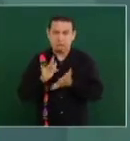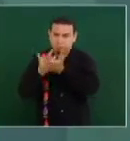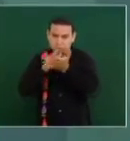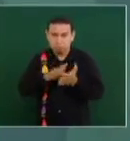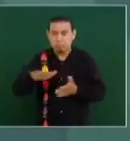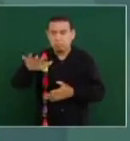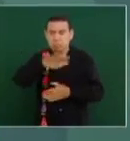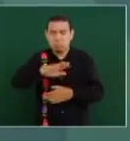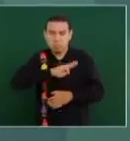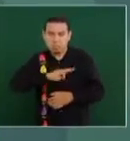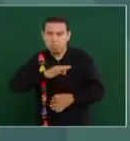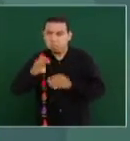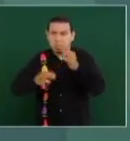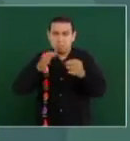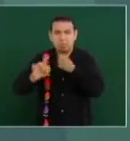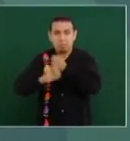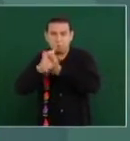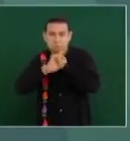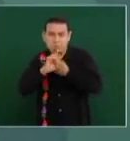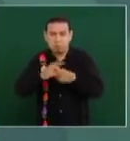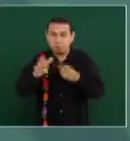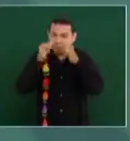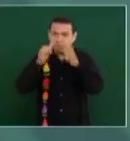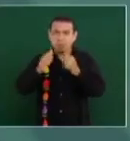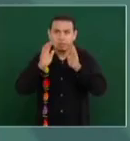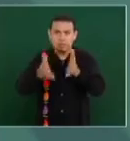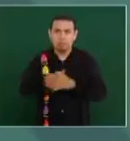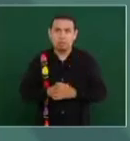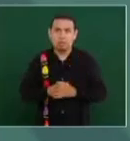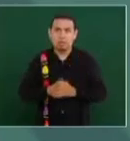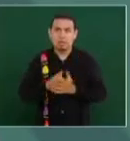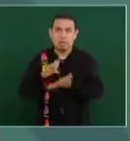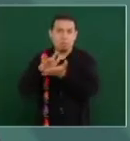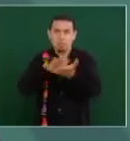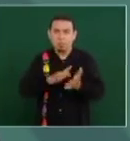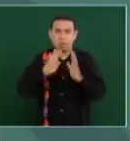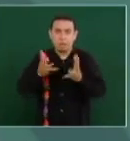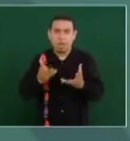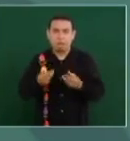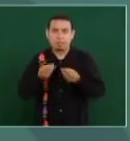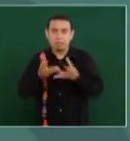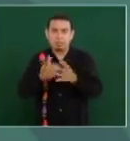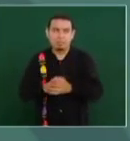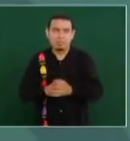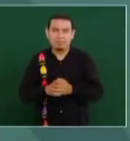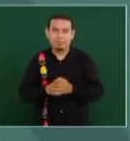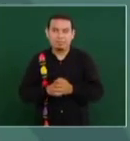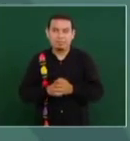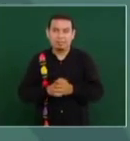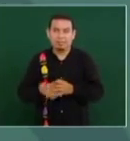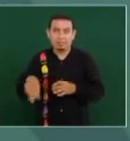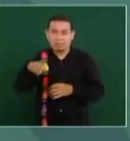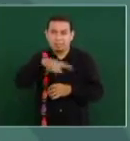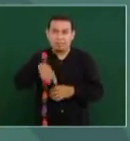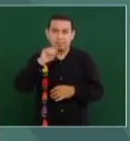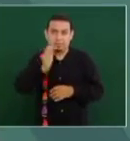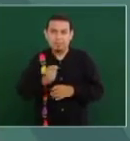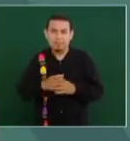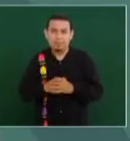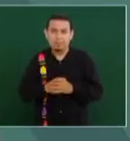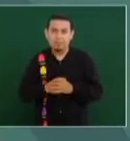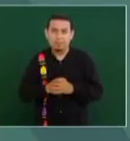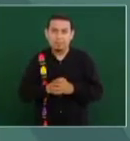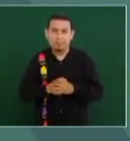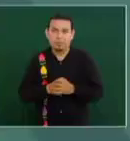afectados, la ayuda que se ha entregado, en donde todavía no hemos podido